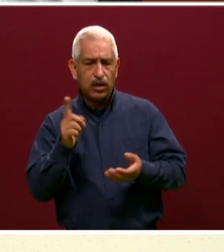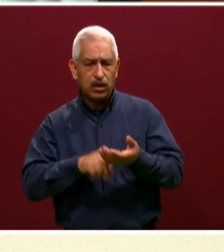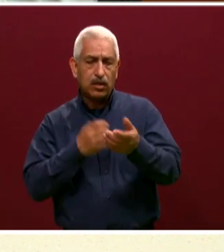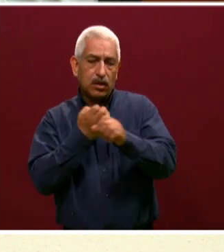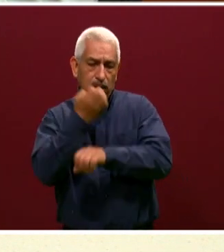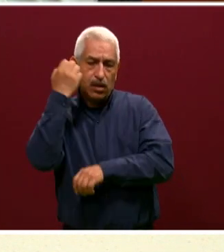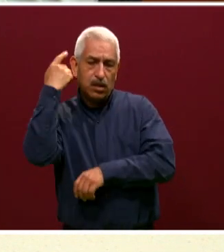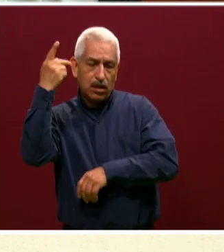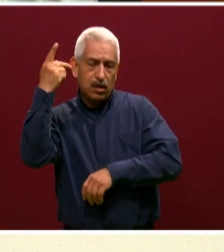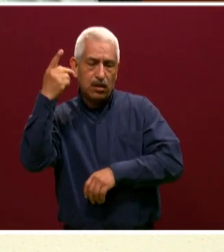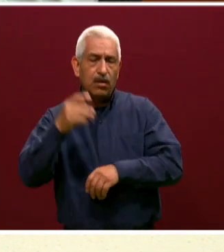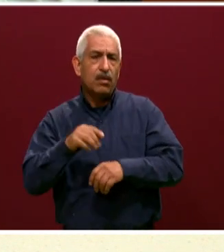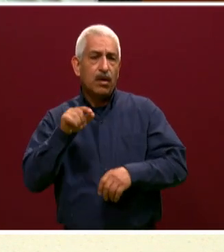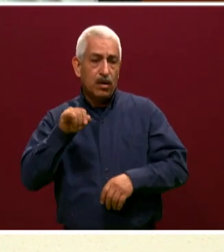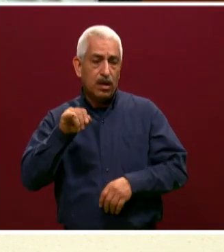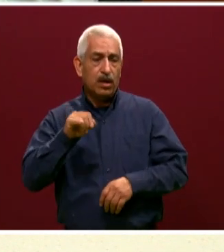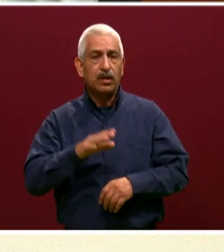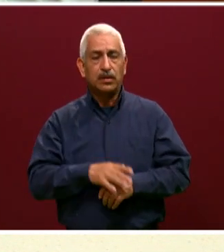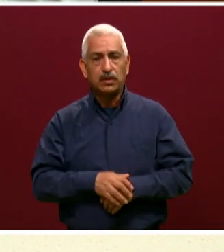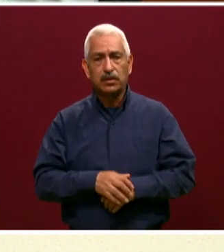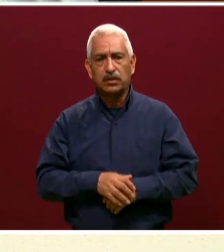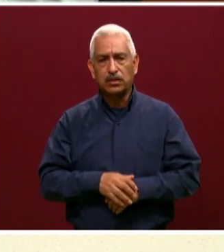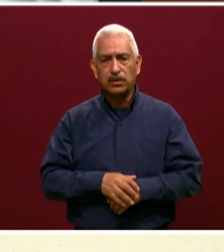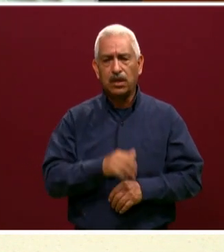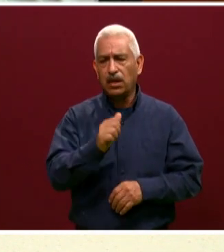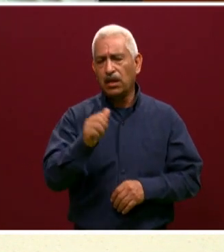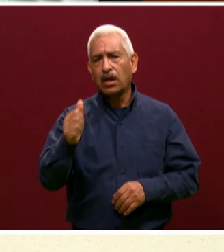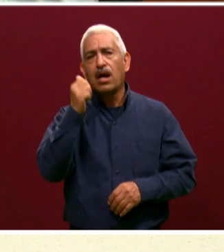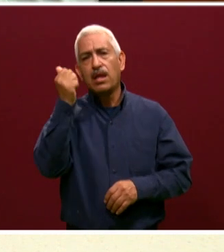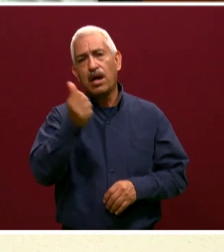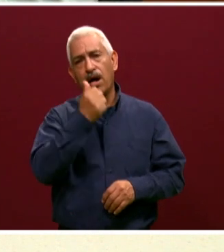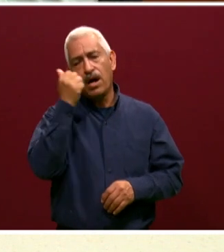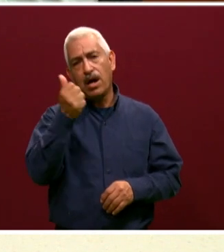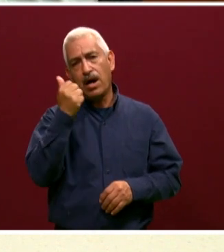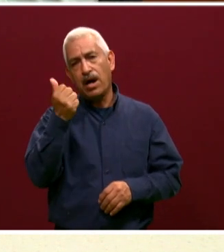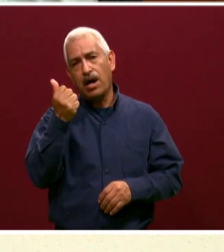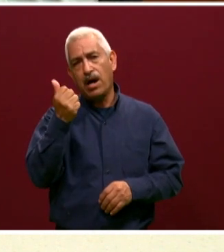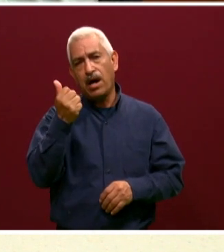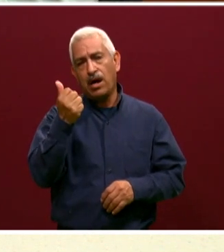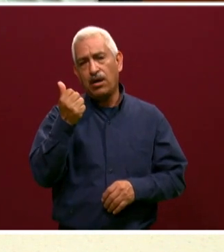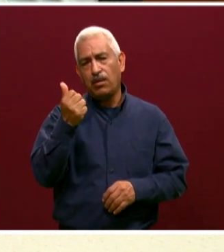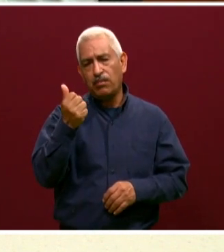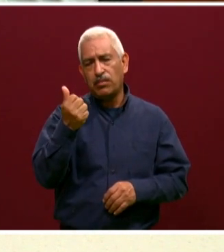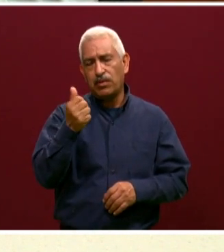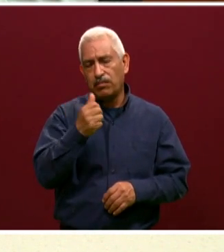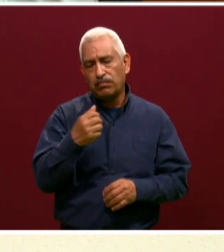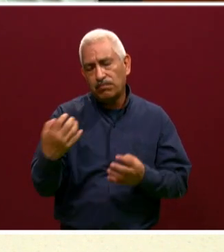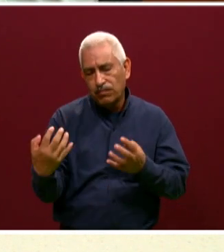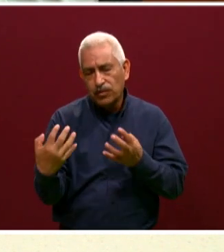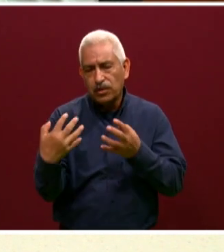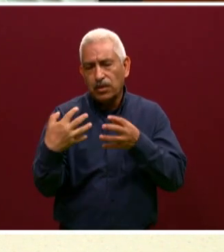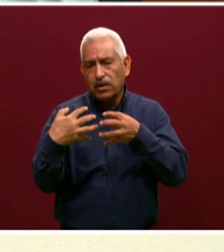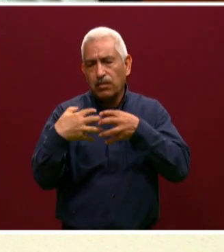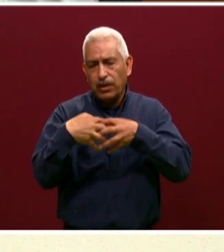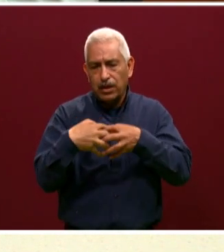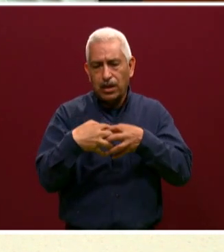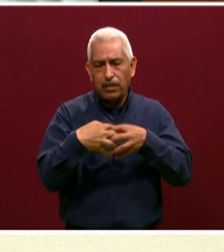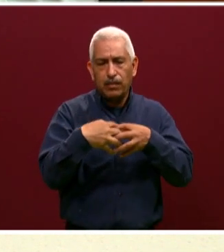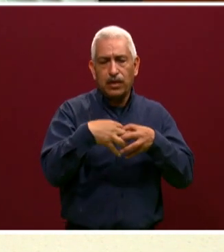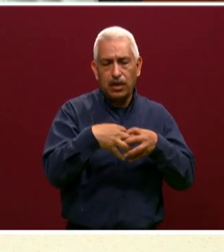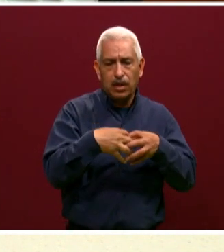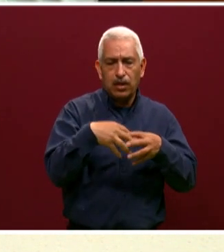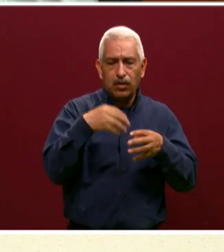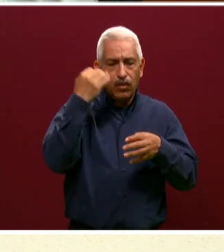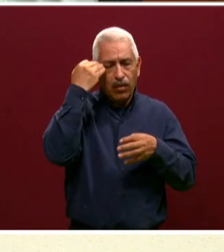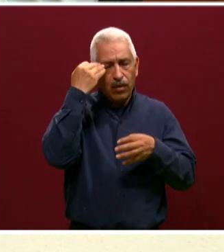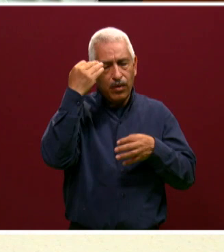características para que los docentes vayan adaptándose, ¿no? En estas A's que son muy importantes para que todos